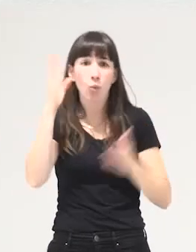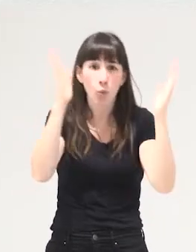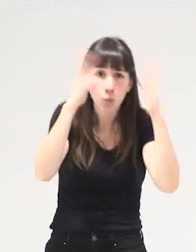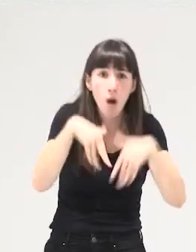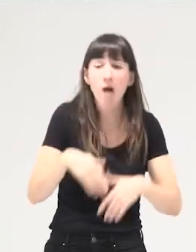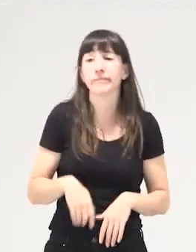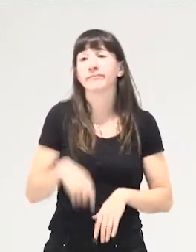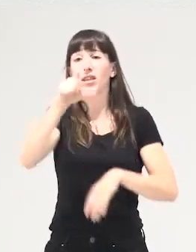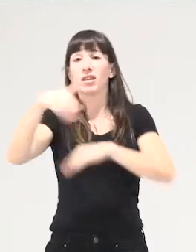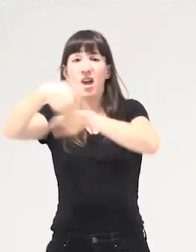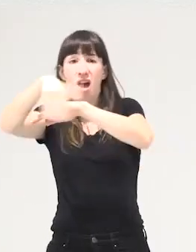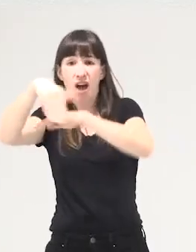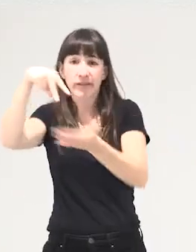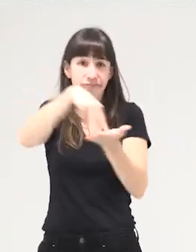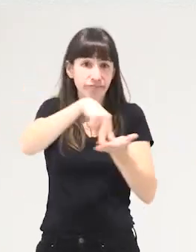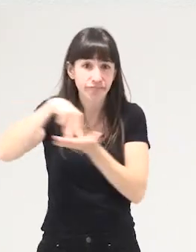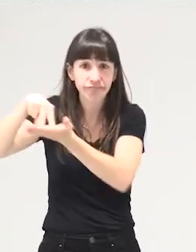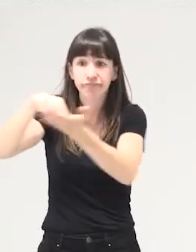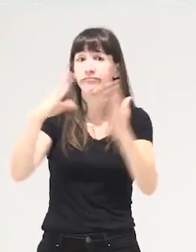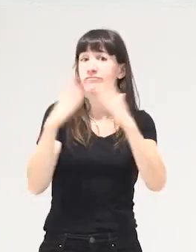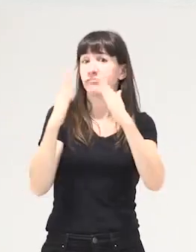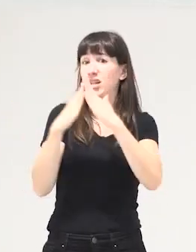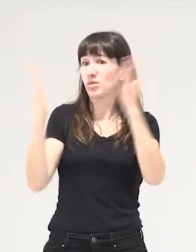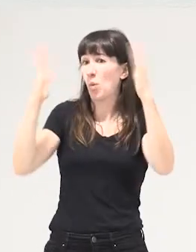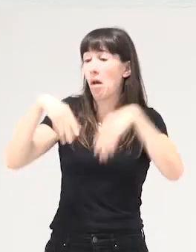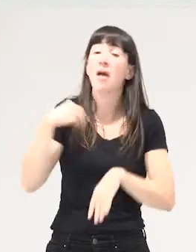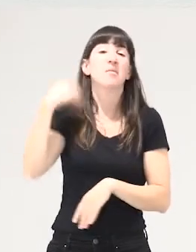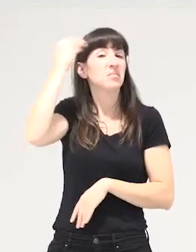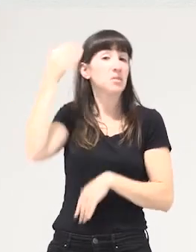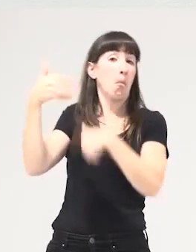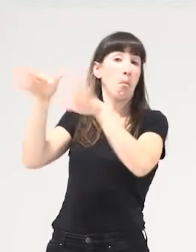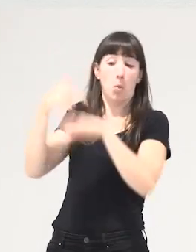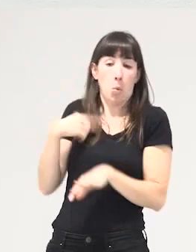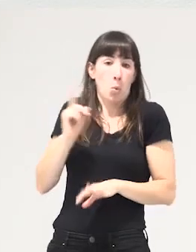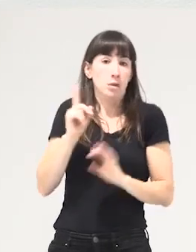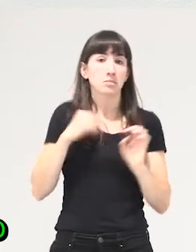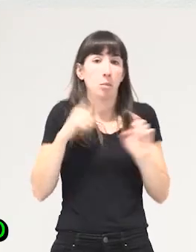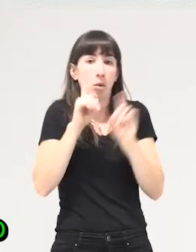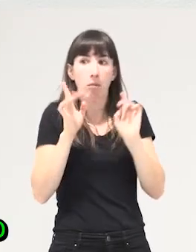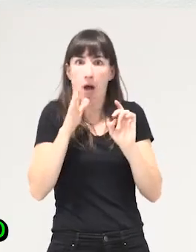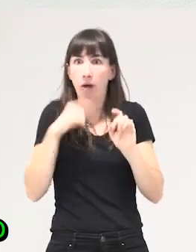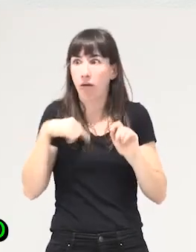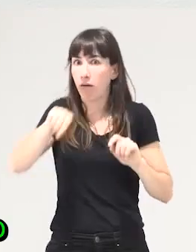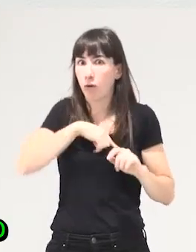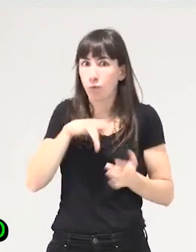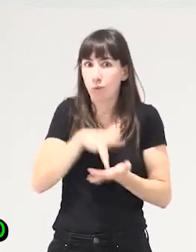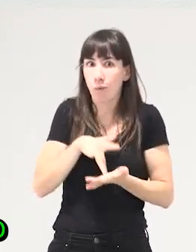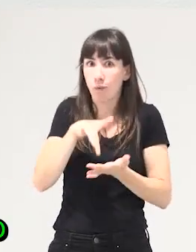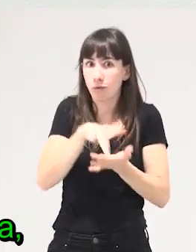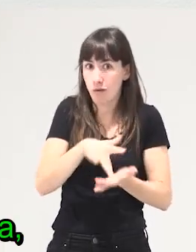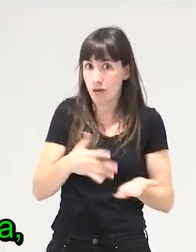gente que vive en la calle que se queda sin casa pensábamos que esas cosas no eran como nuestras y vemos que son nuestras entonces la crítica al